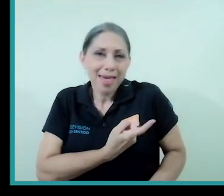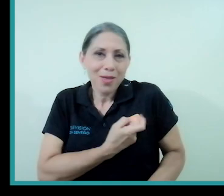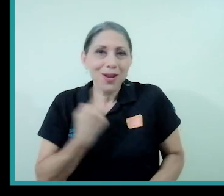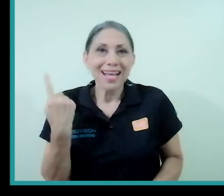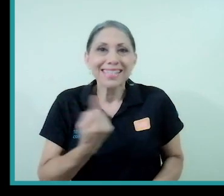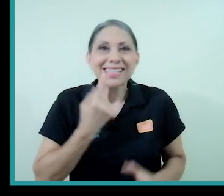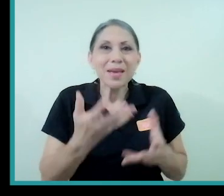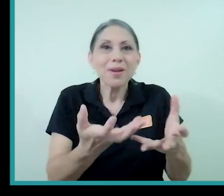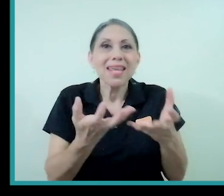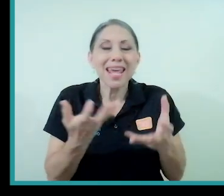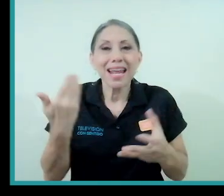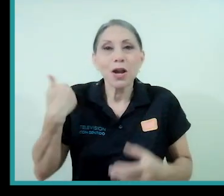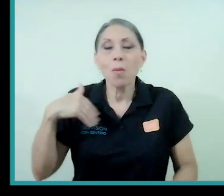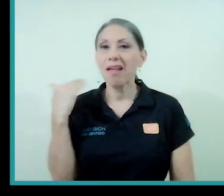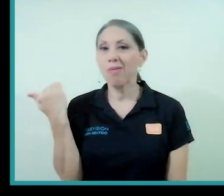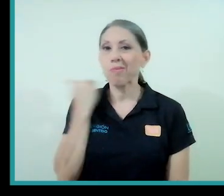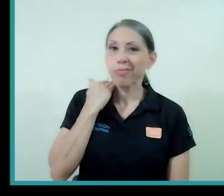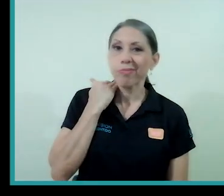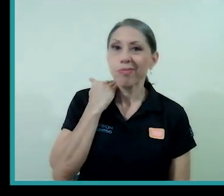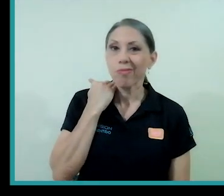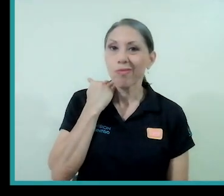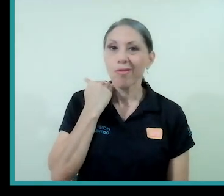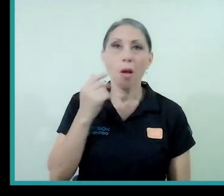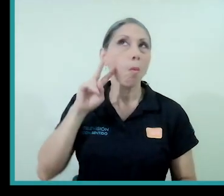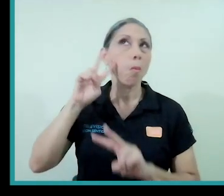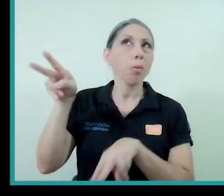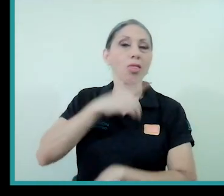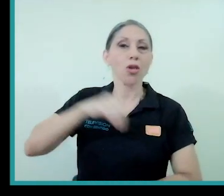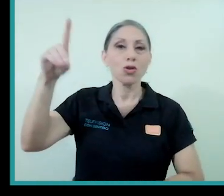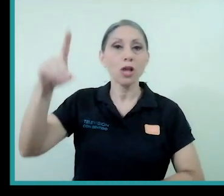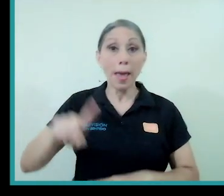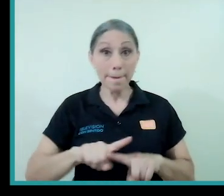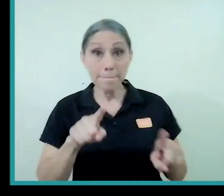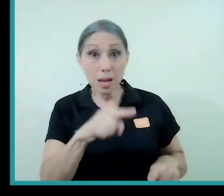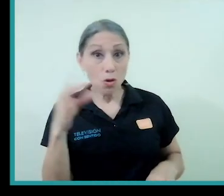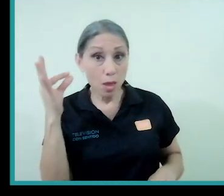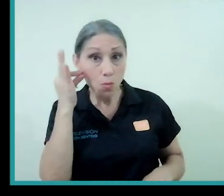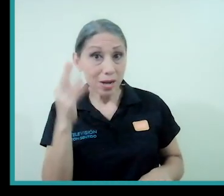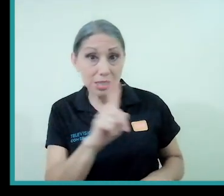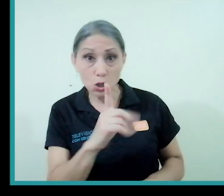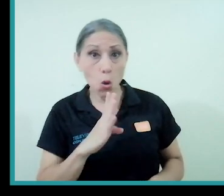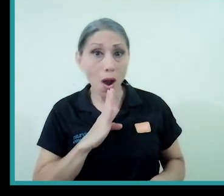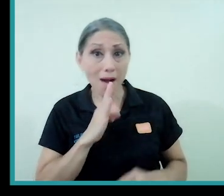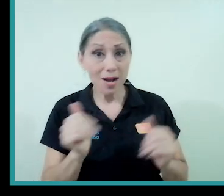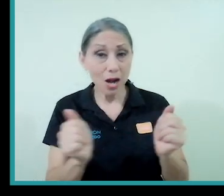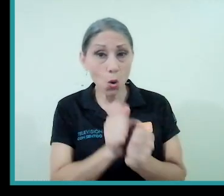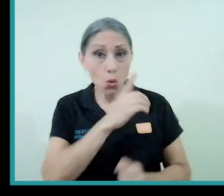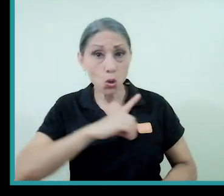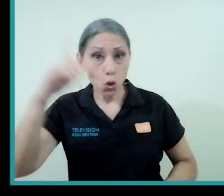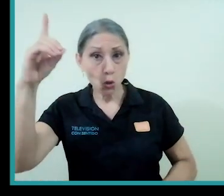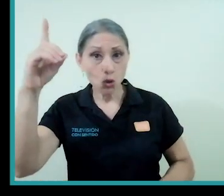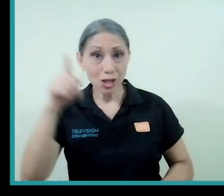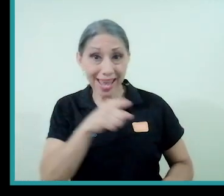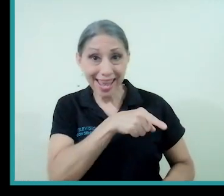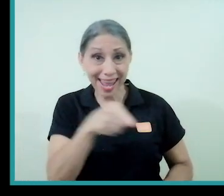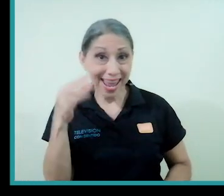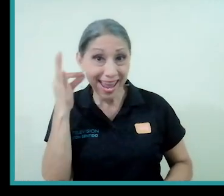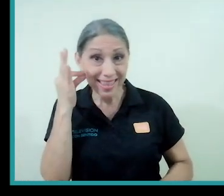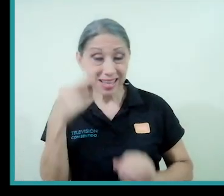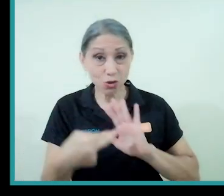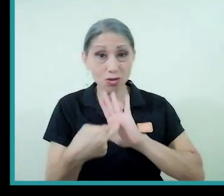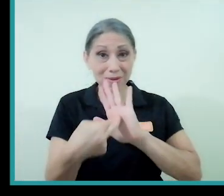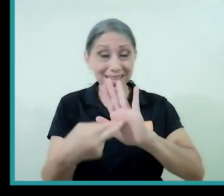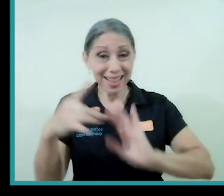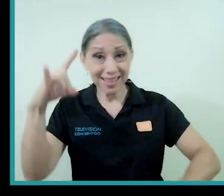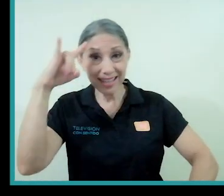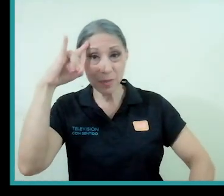mandato divino Katia pero hay una cosa ellas no hablan con Dios ellas más bien son representantes del demonio si no entiendes si no se